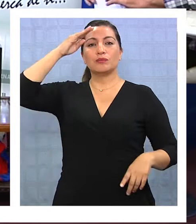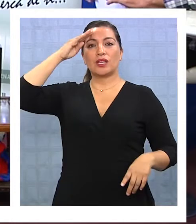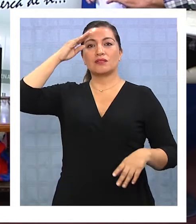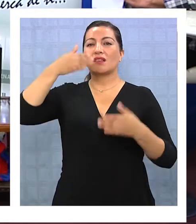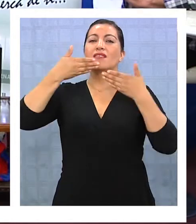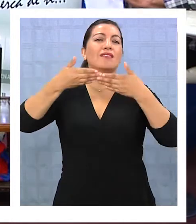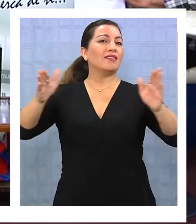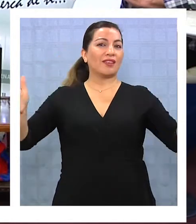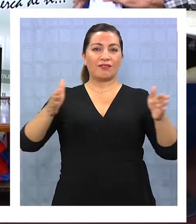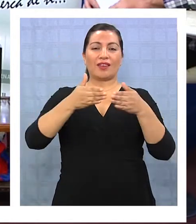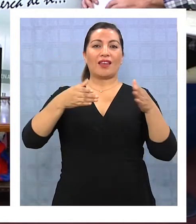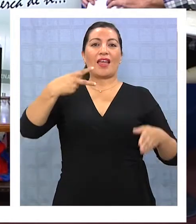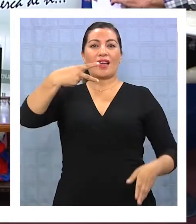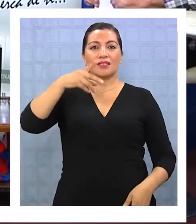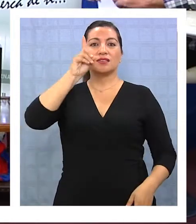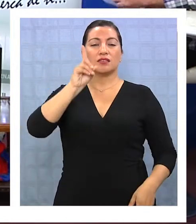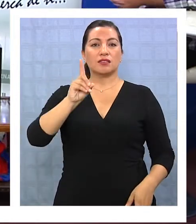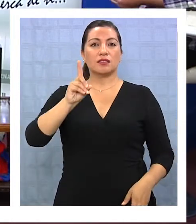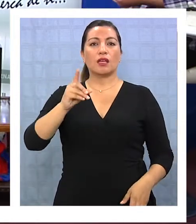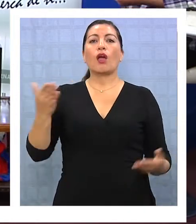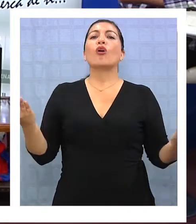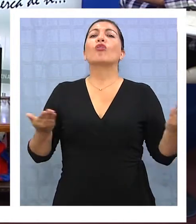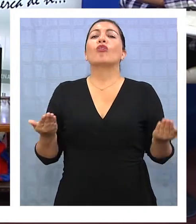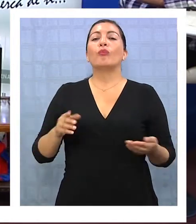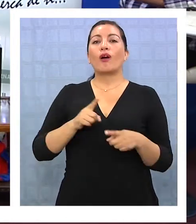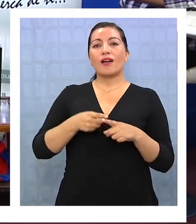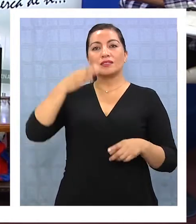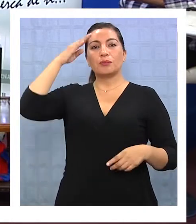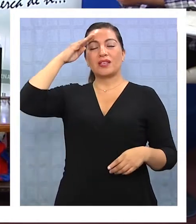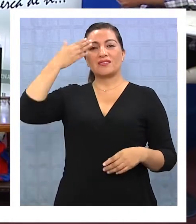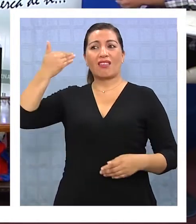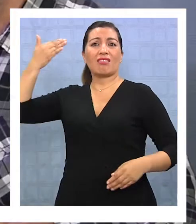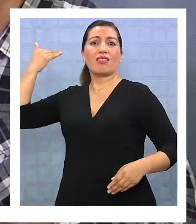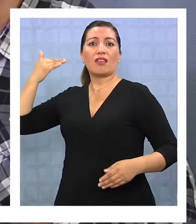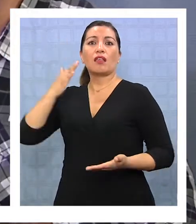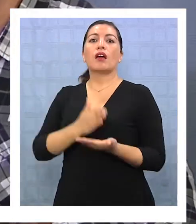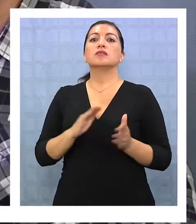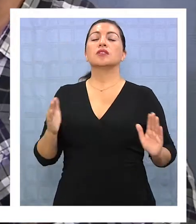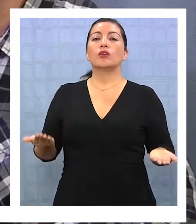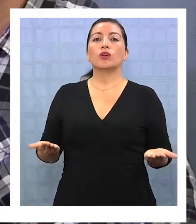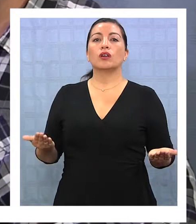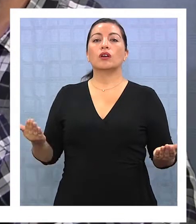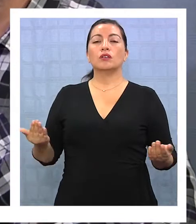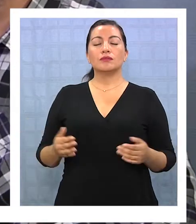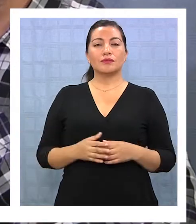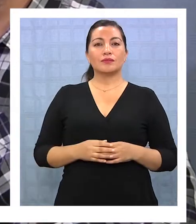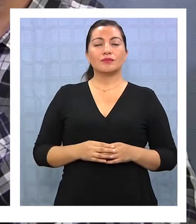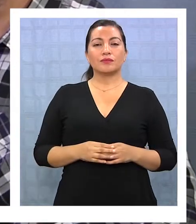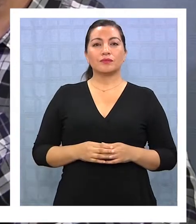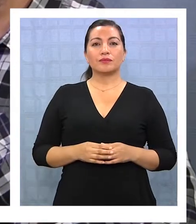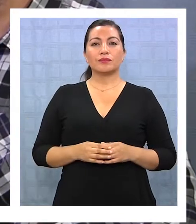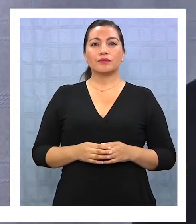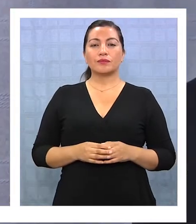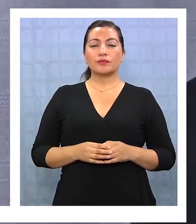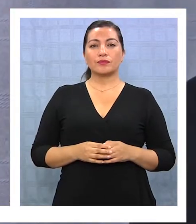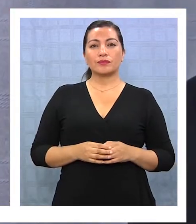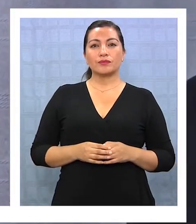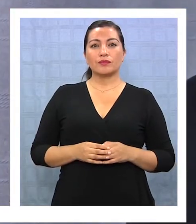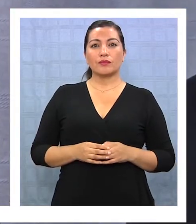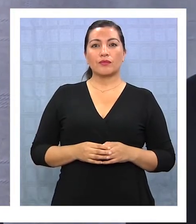ya abierta, definitivamente, HD. ¿Cómo ha sido la experiencia desde ese tiempo hasta ahora? ¿Qué ha cambiado? Sí, o sea,